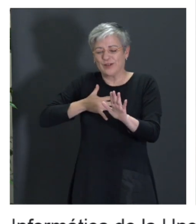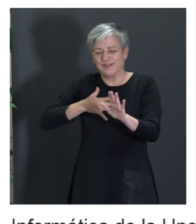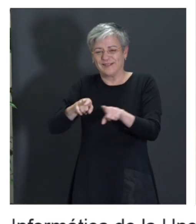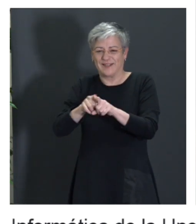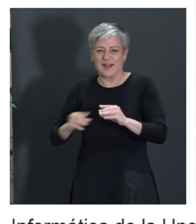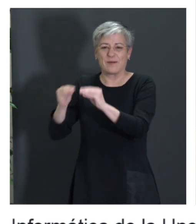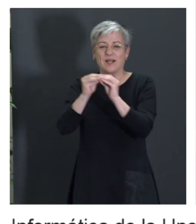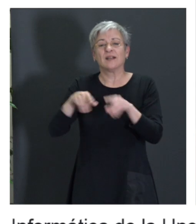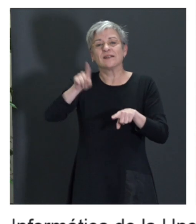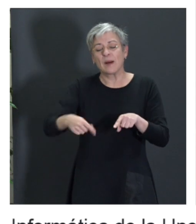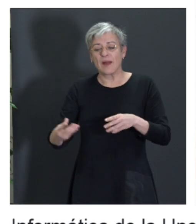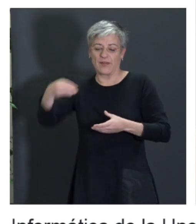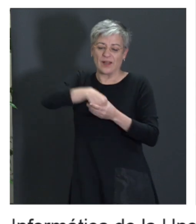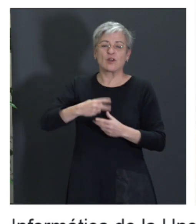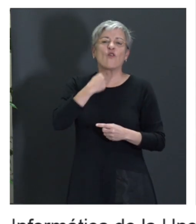Asepao.